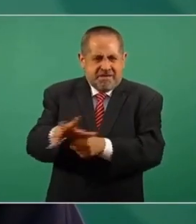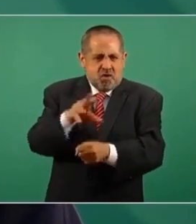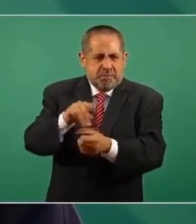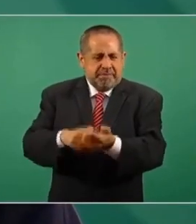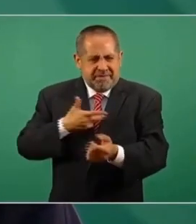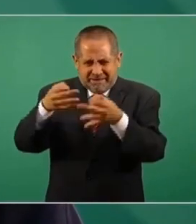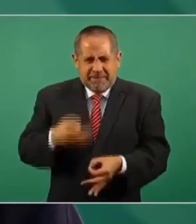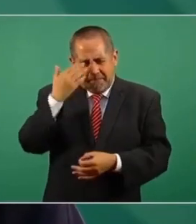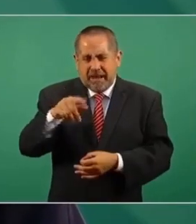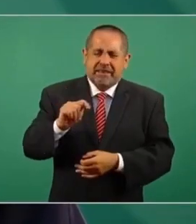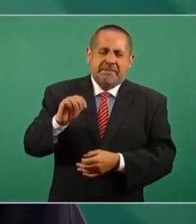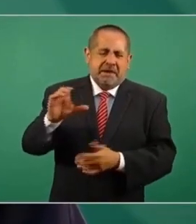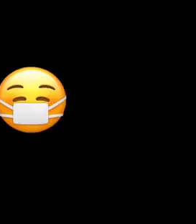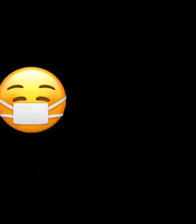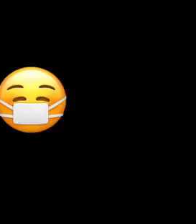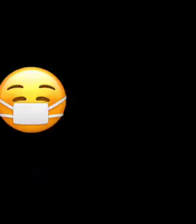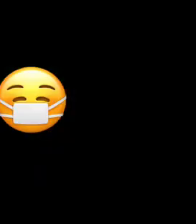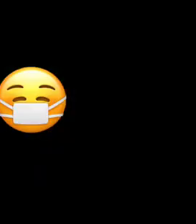definido en el tratado.